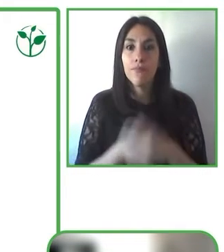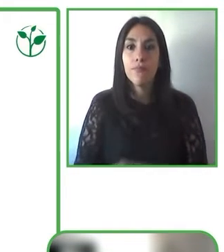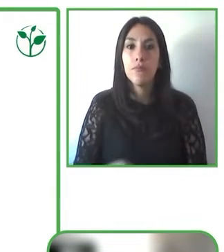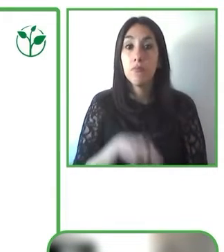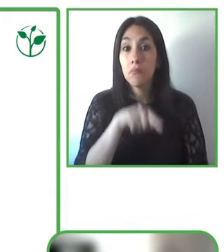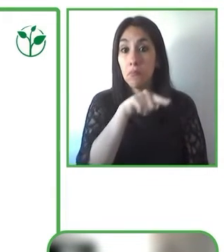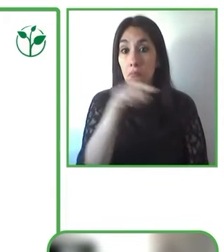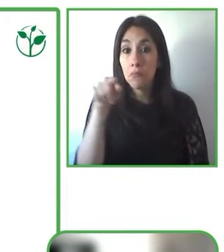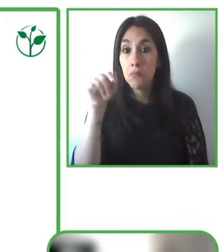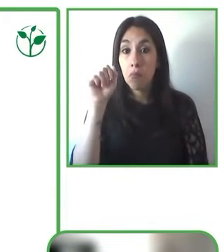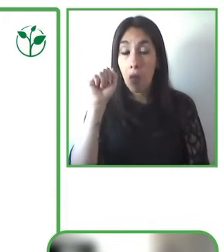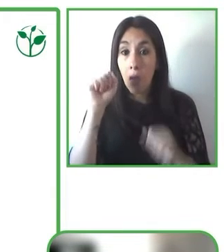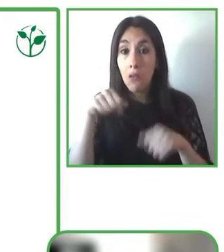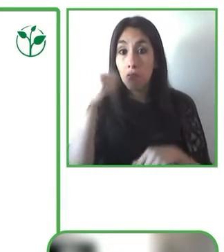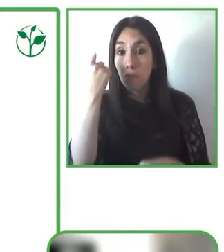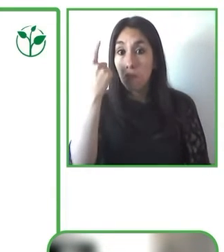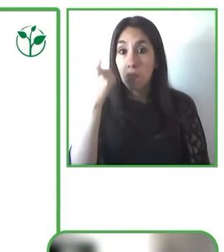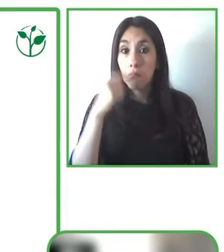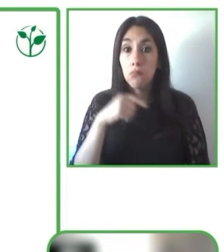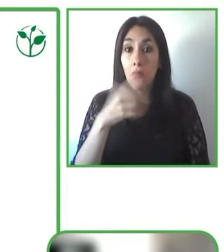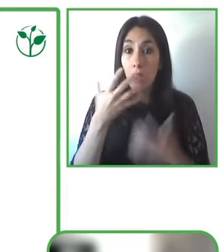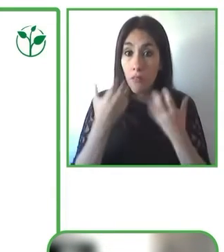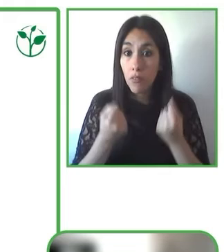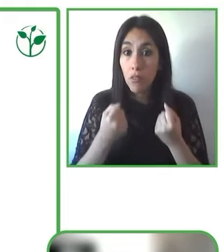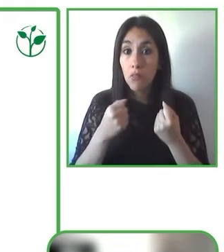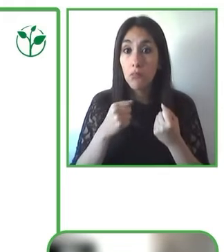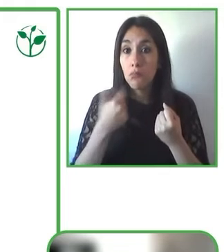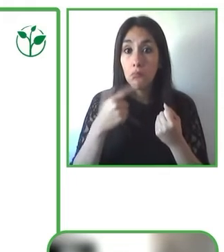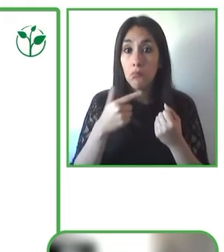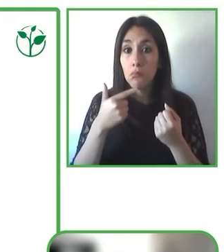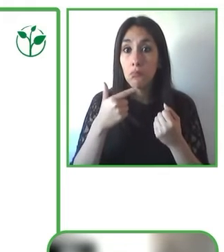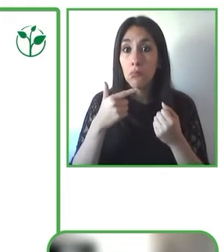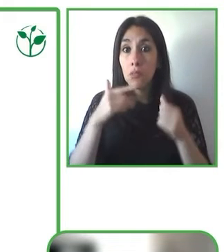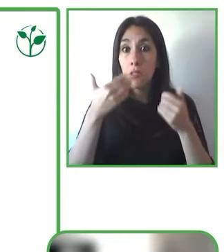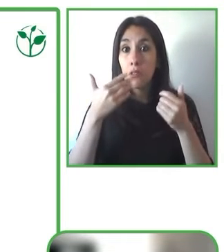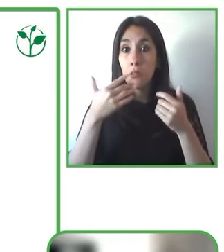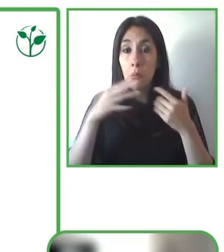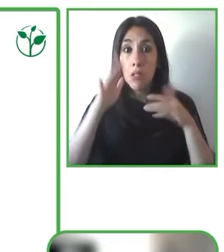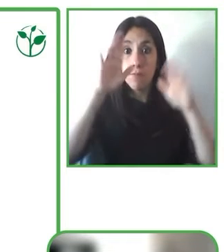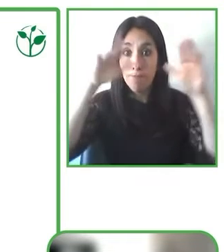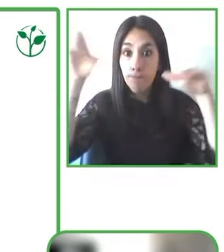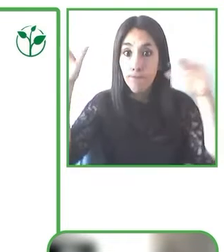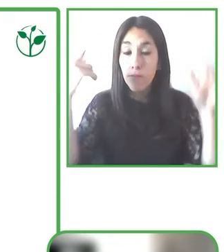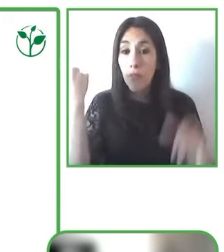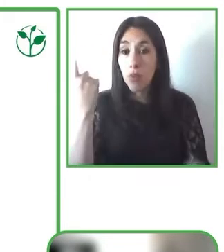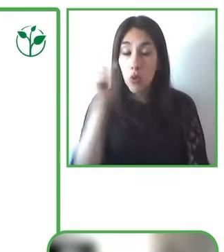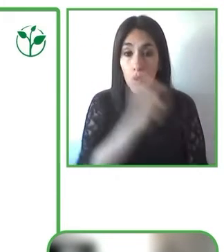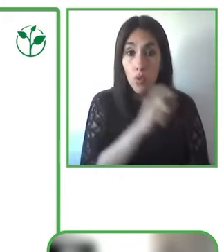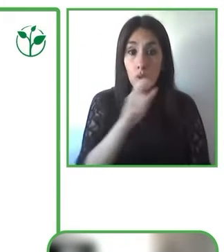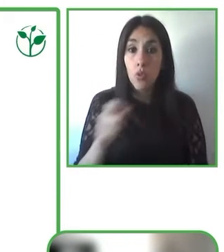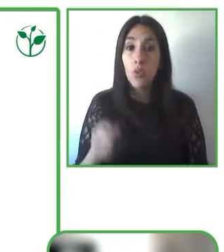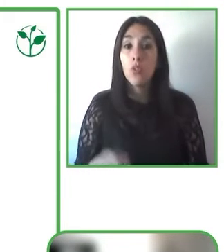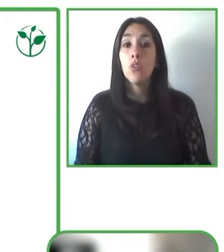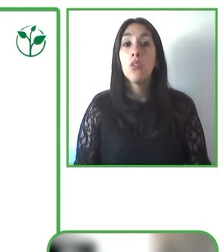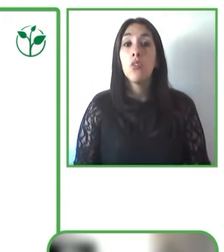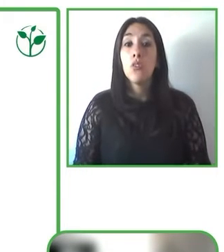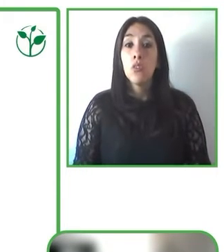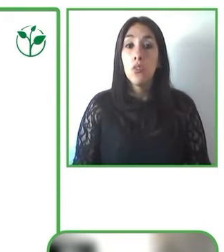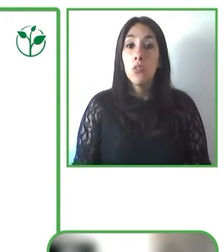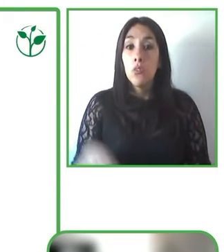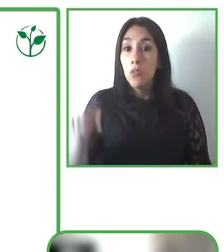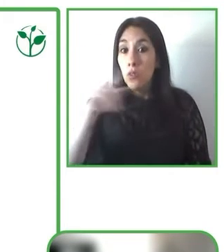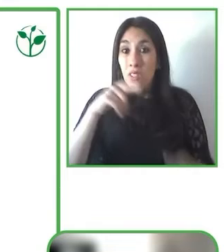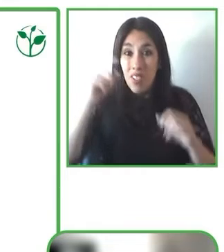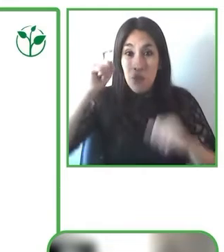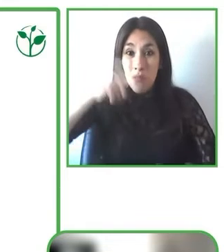beneficiar a cada usuario, en las necesidades de cada usuario, para que encuentren el